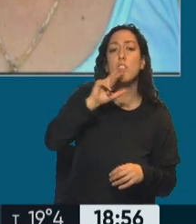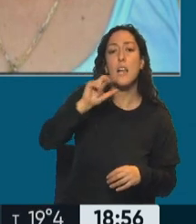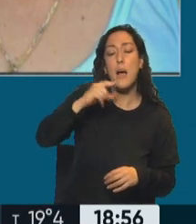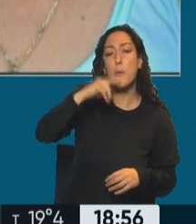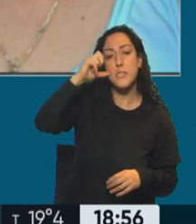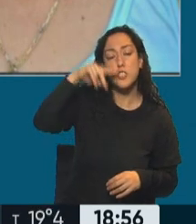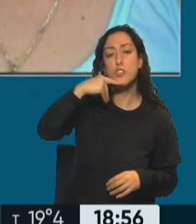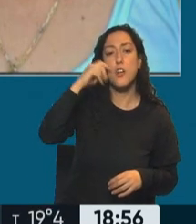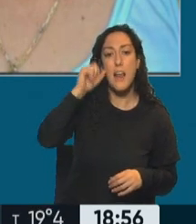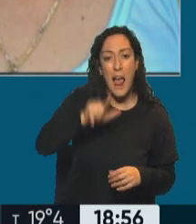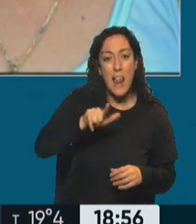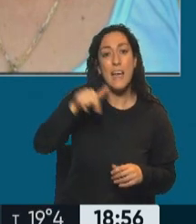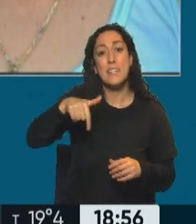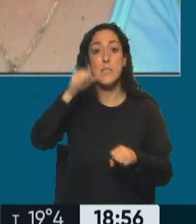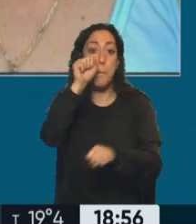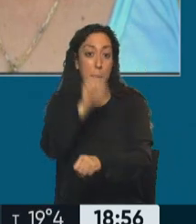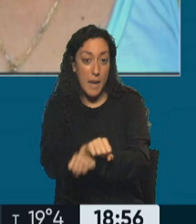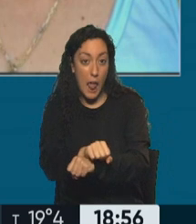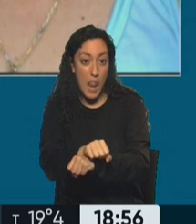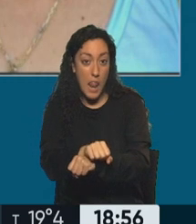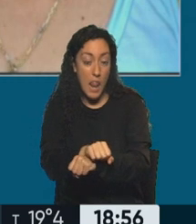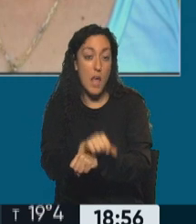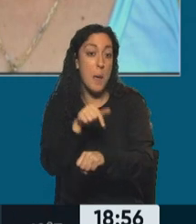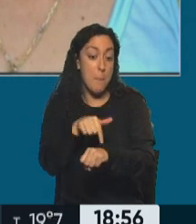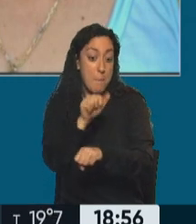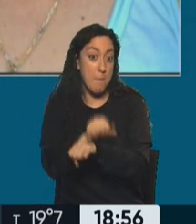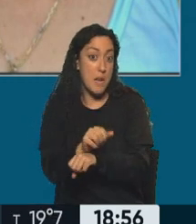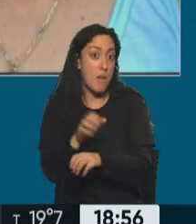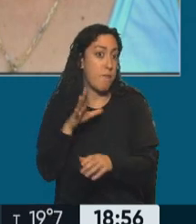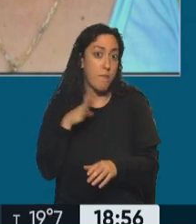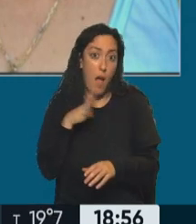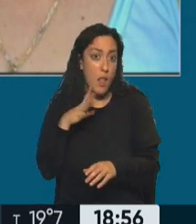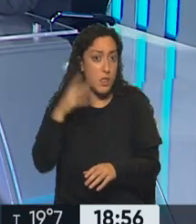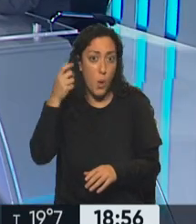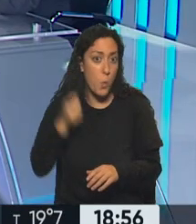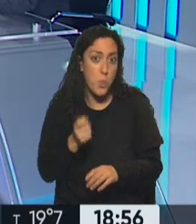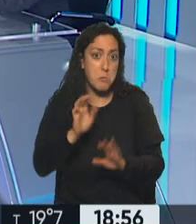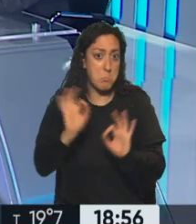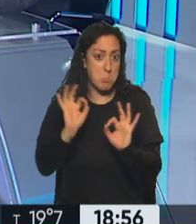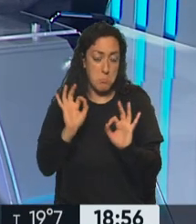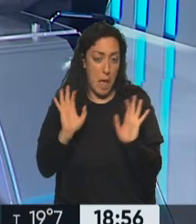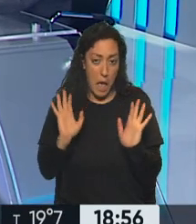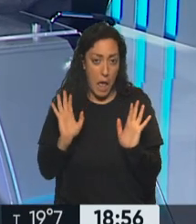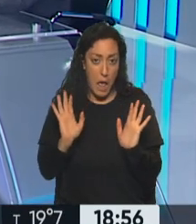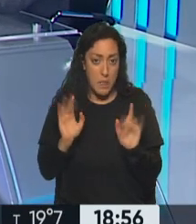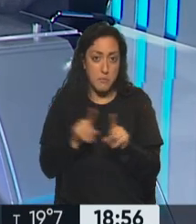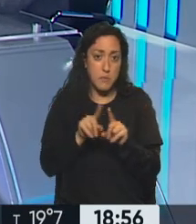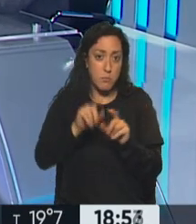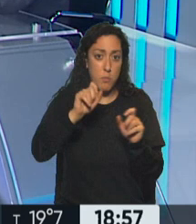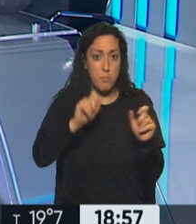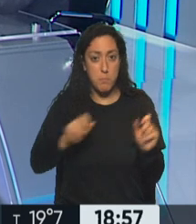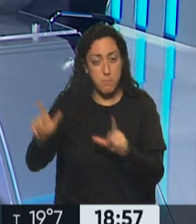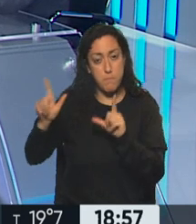Tiene una imputación más grave. Y esa causa todavía está pendiente de juicio. Al igual que... Vemos la próxima placa.